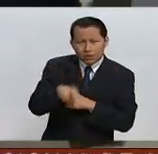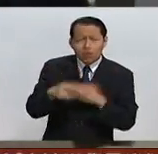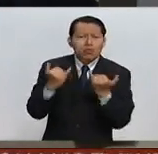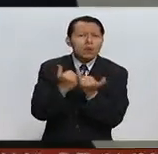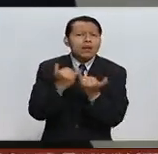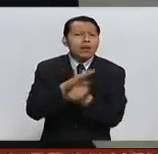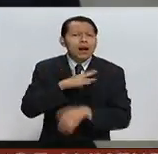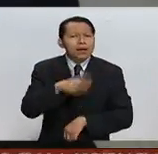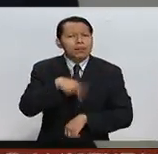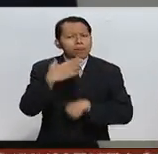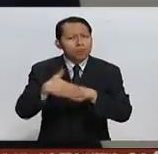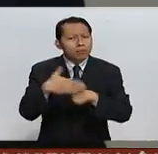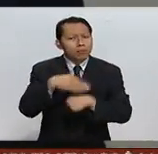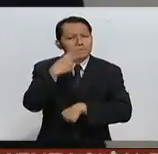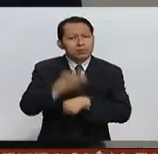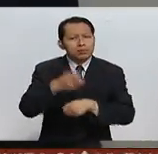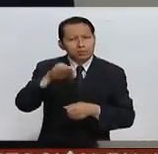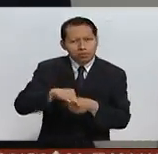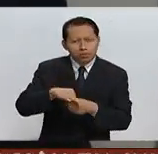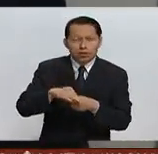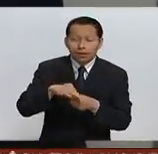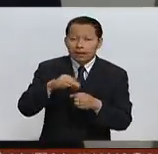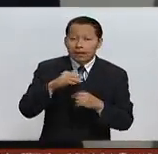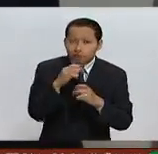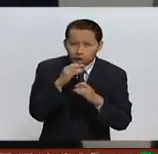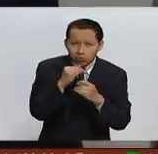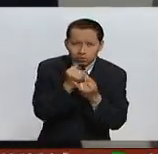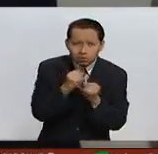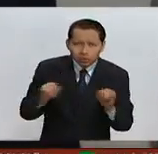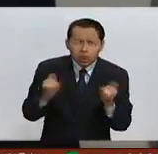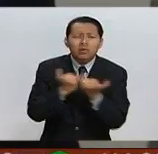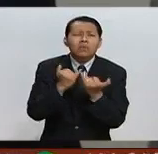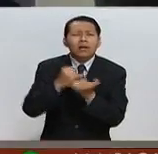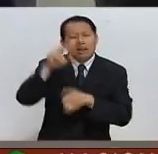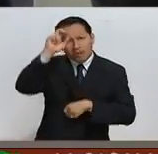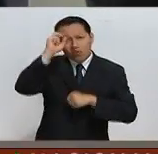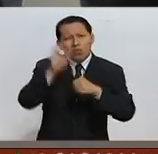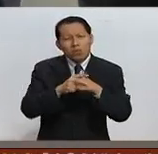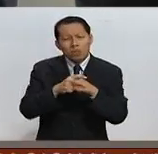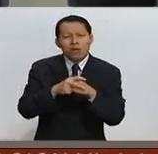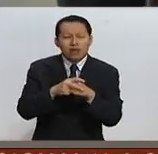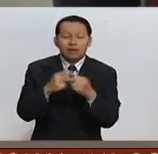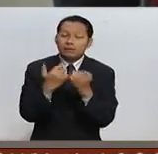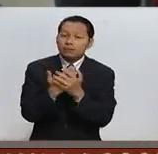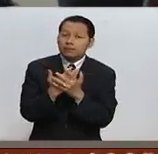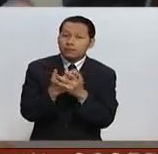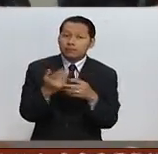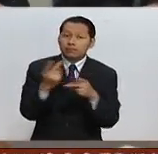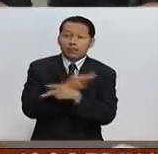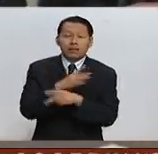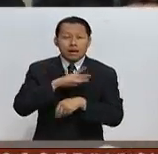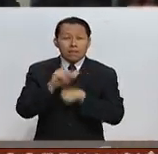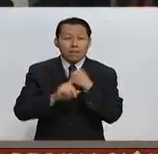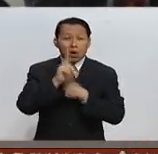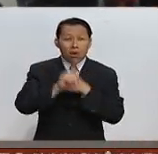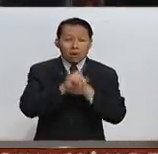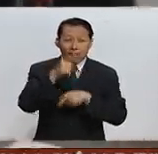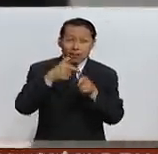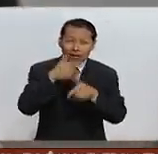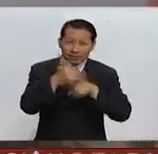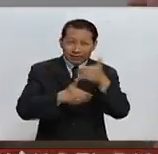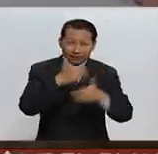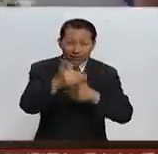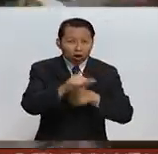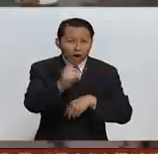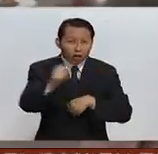un segundo referéndum por la independencia de Escocia y también en Europa, esperando el efecto dominó que pudiera generarse en otros